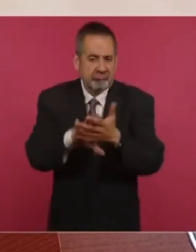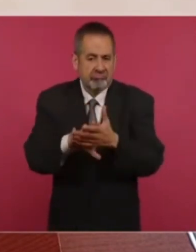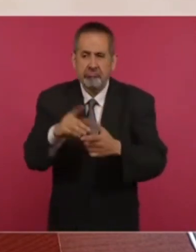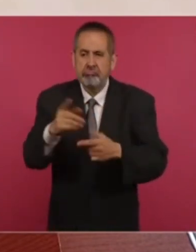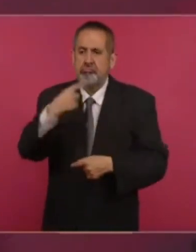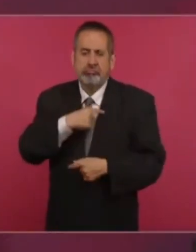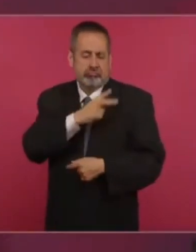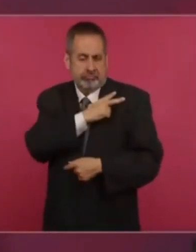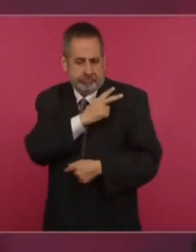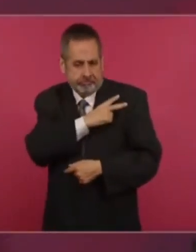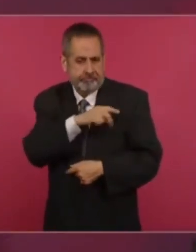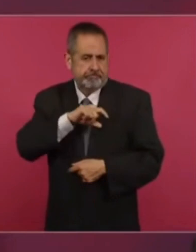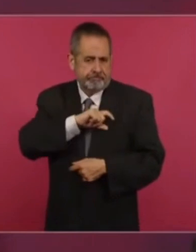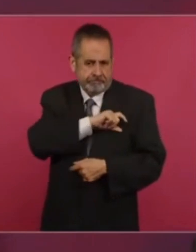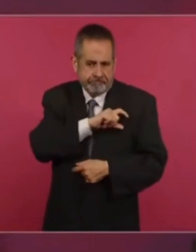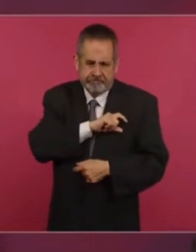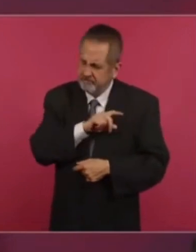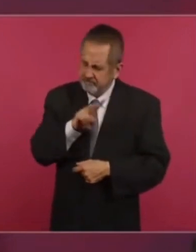ejército.